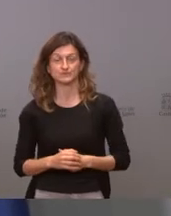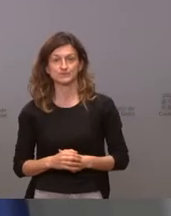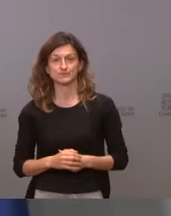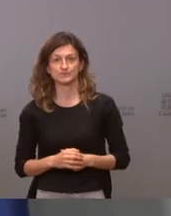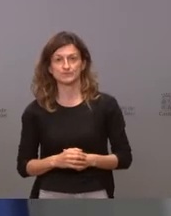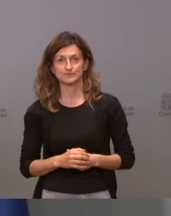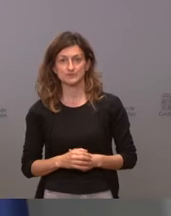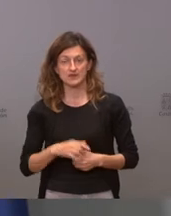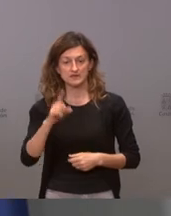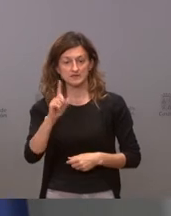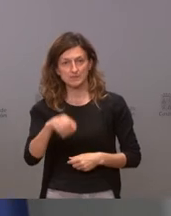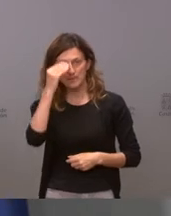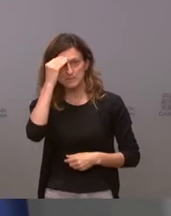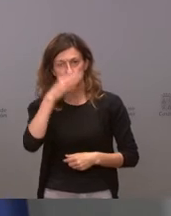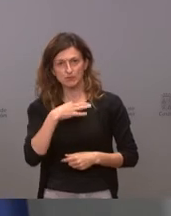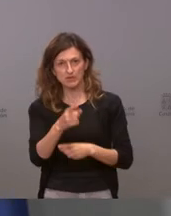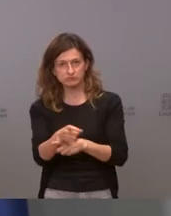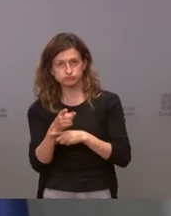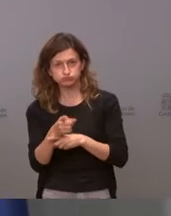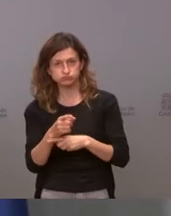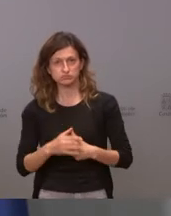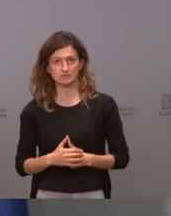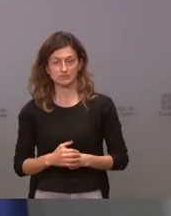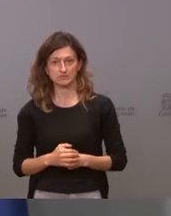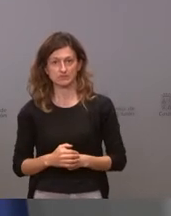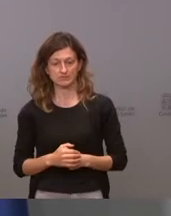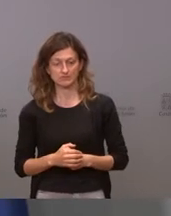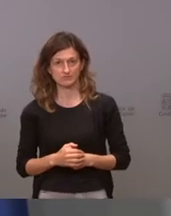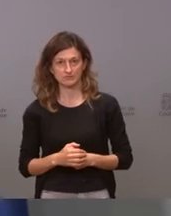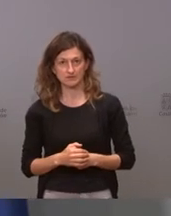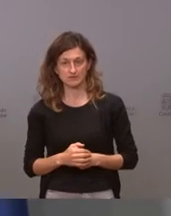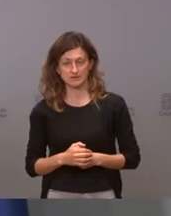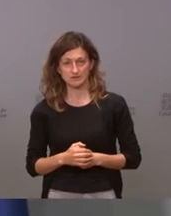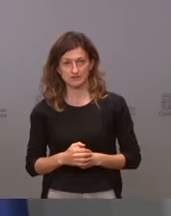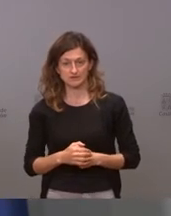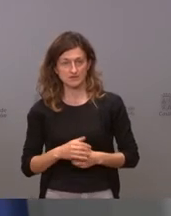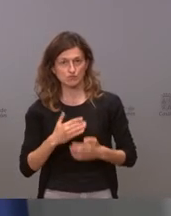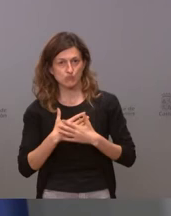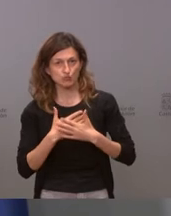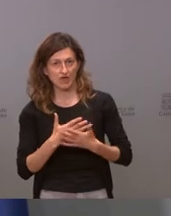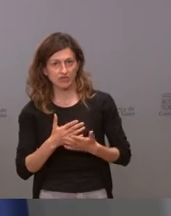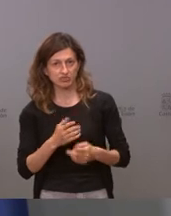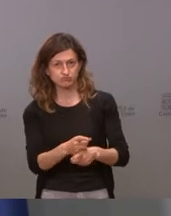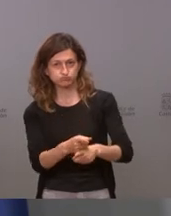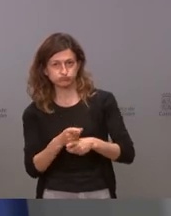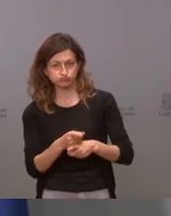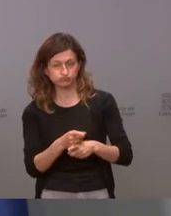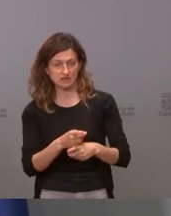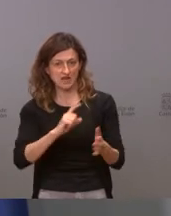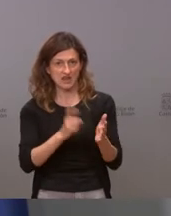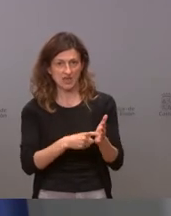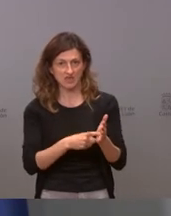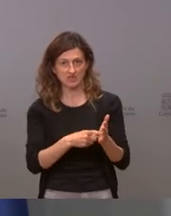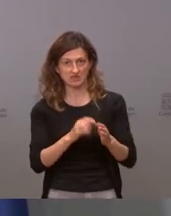cree que puede imponer toda su voluntad saltándose las leyes